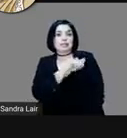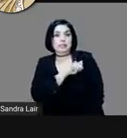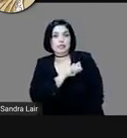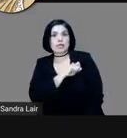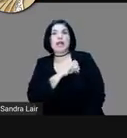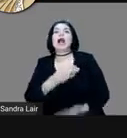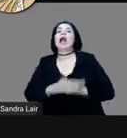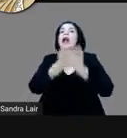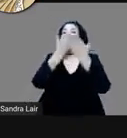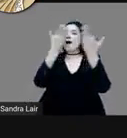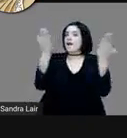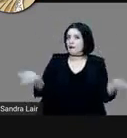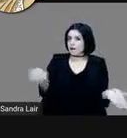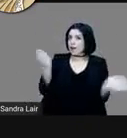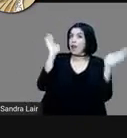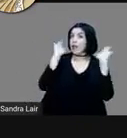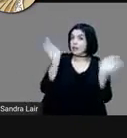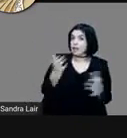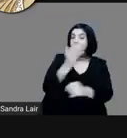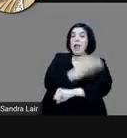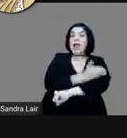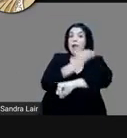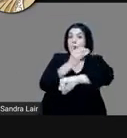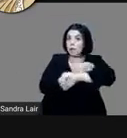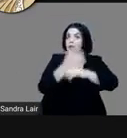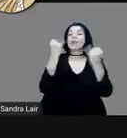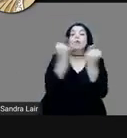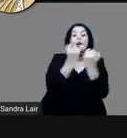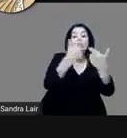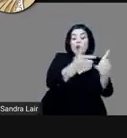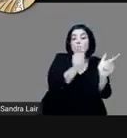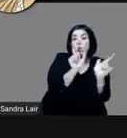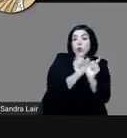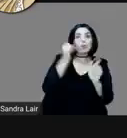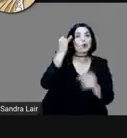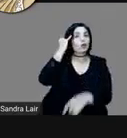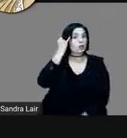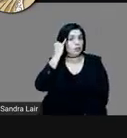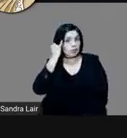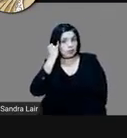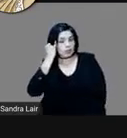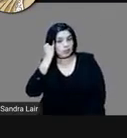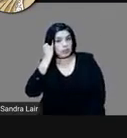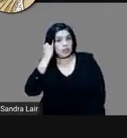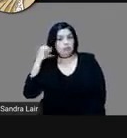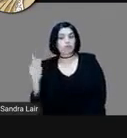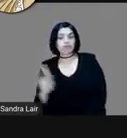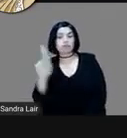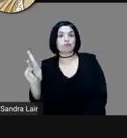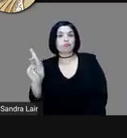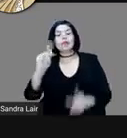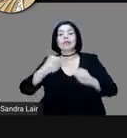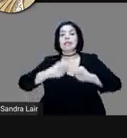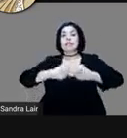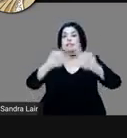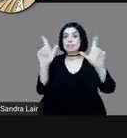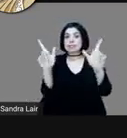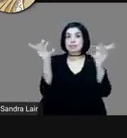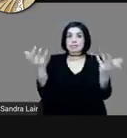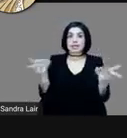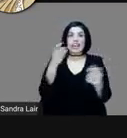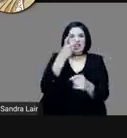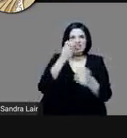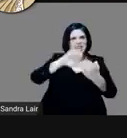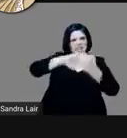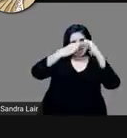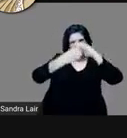ya acompañadas por grupos indígenas, sobre todo trascaltecas, que eran enemigos acérrimos